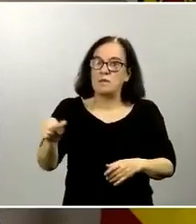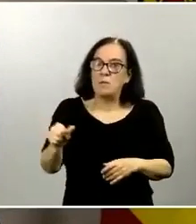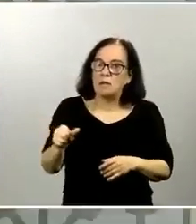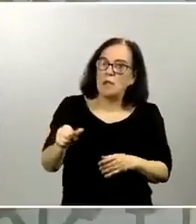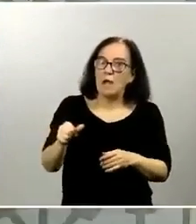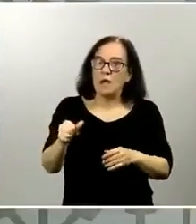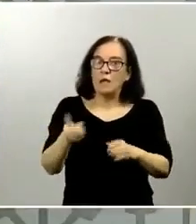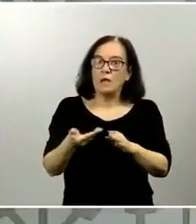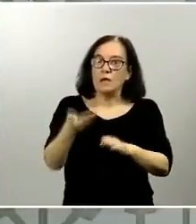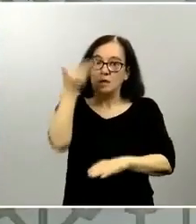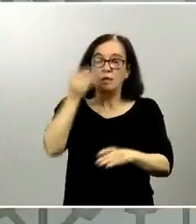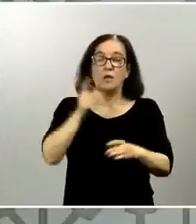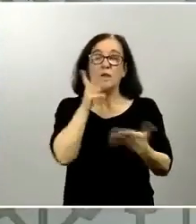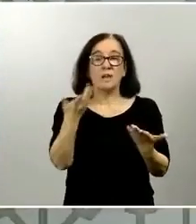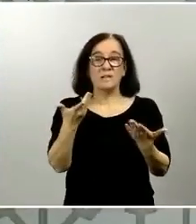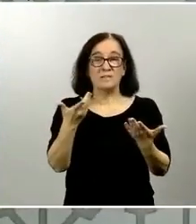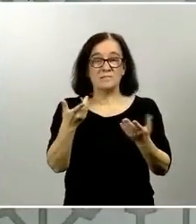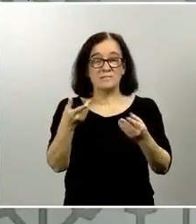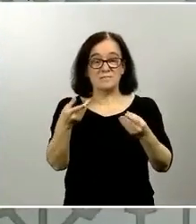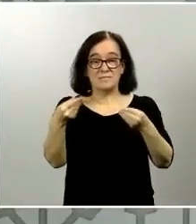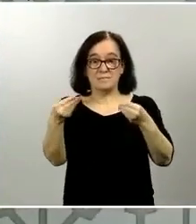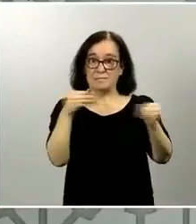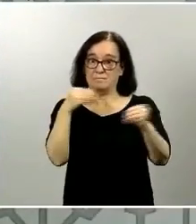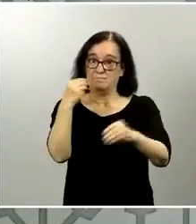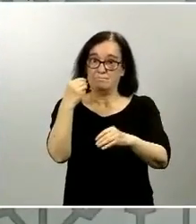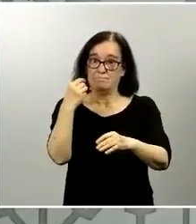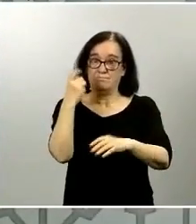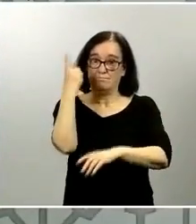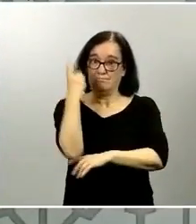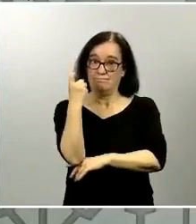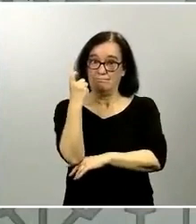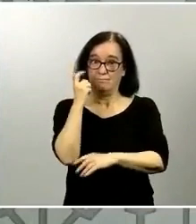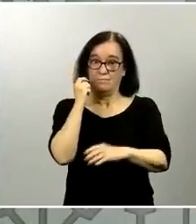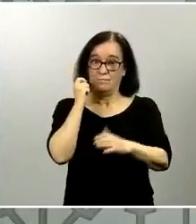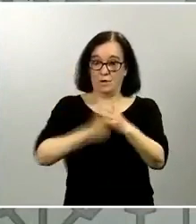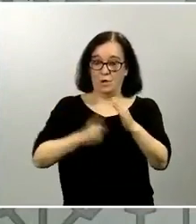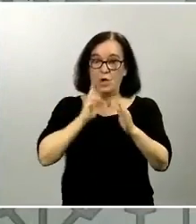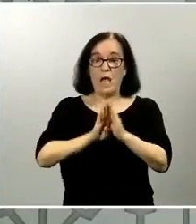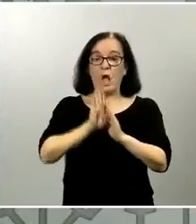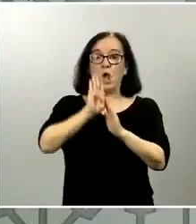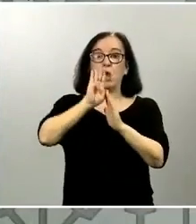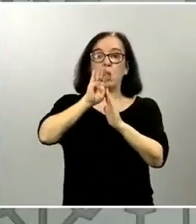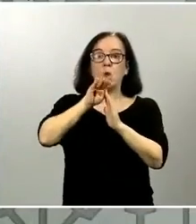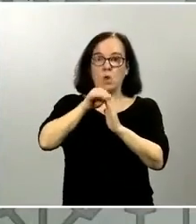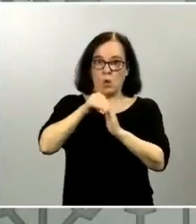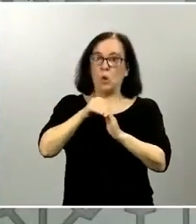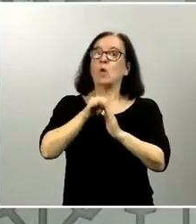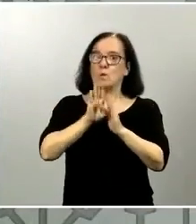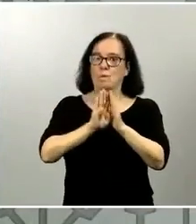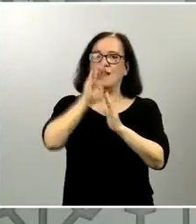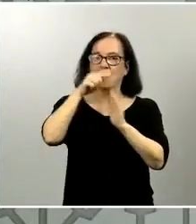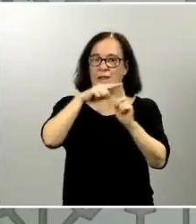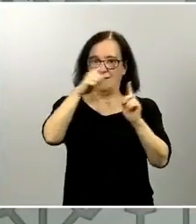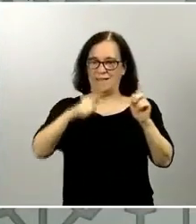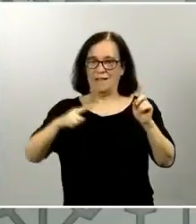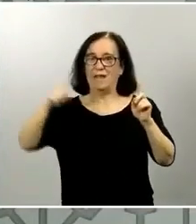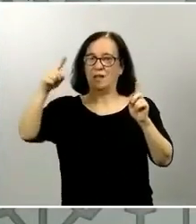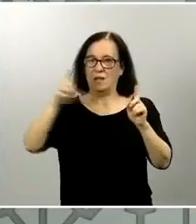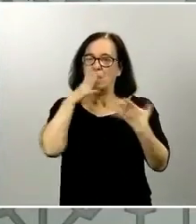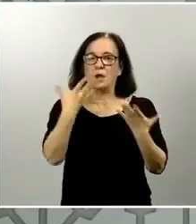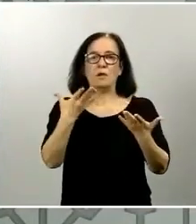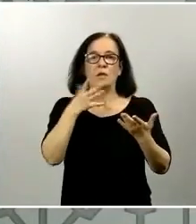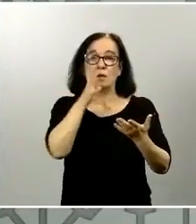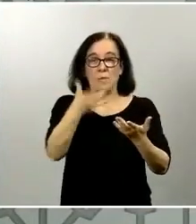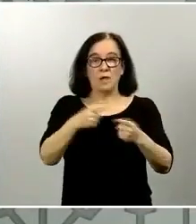pues todas estas inflexiones que estamos viendo en la en las curvas claramente están debidas a todas estas